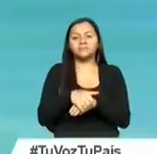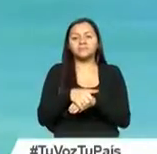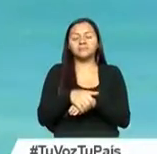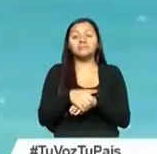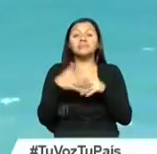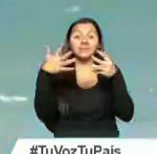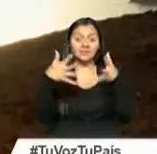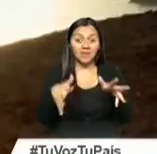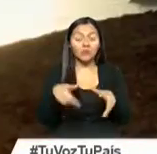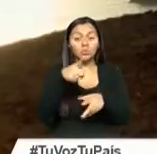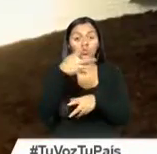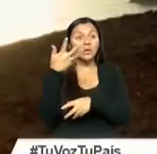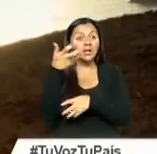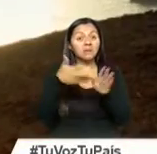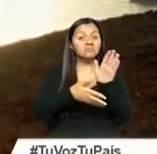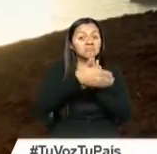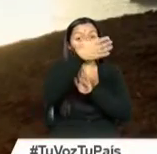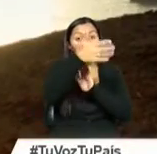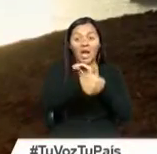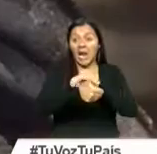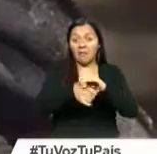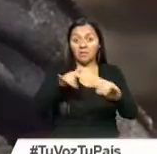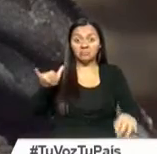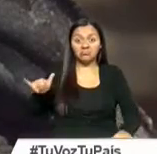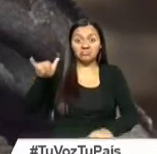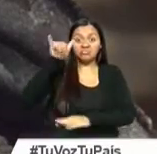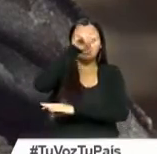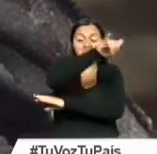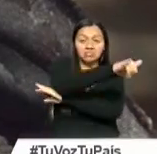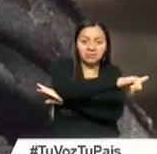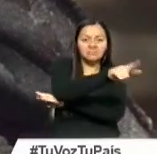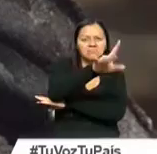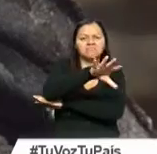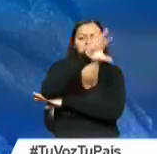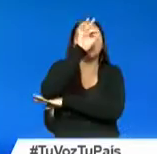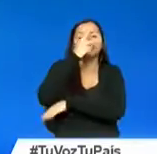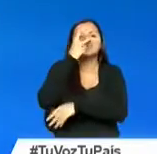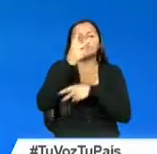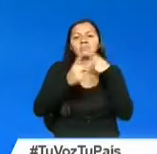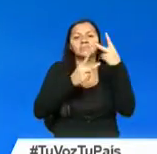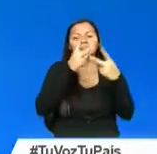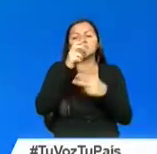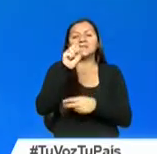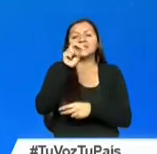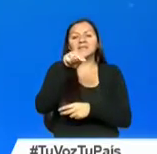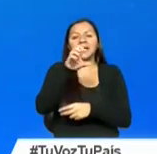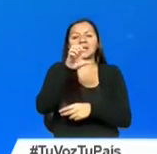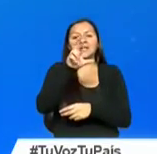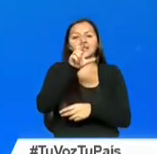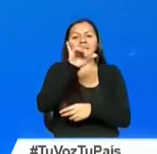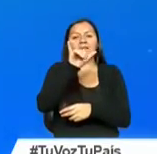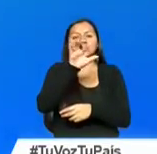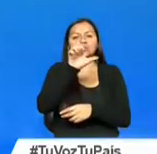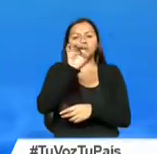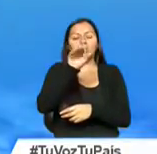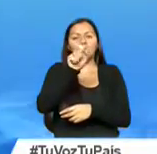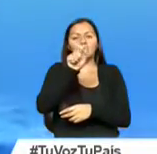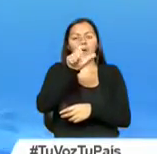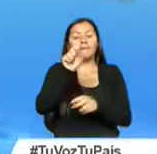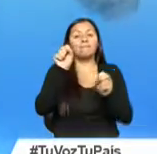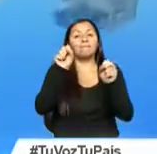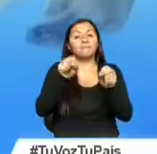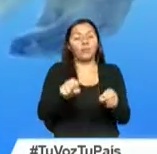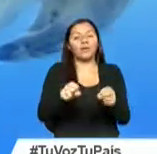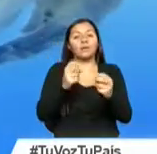si el destino elegido es Galápagos, una de las opciones es recorrer la isla San Cristóbal, en el que pueden acceder a sus